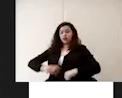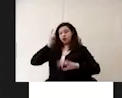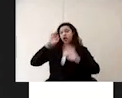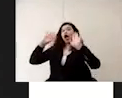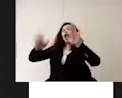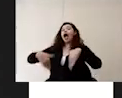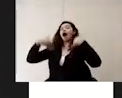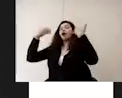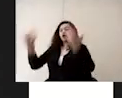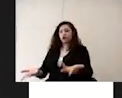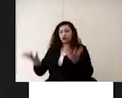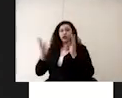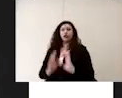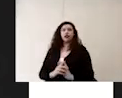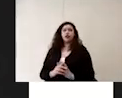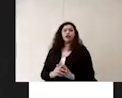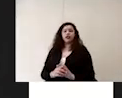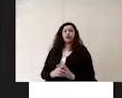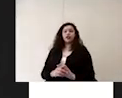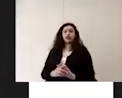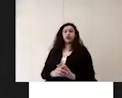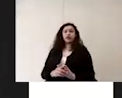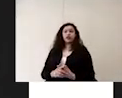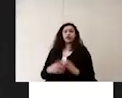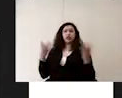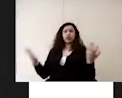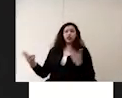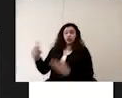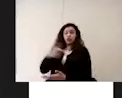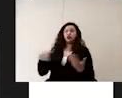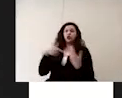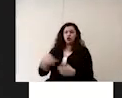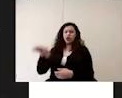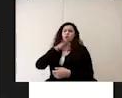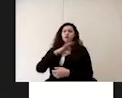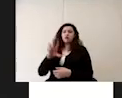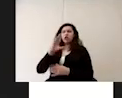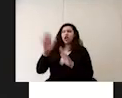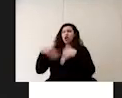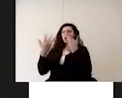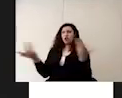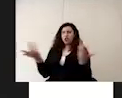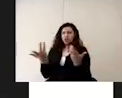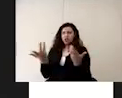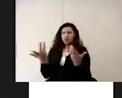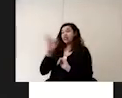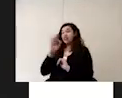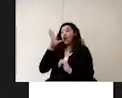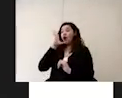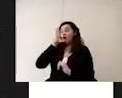si la infraestructura del plantel así lo permite de no ser así